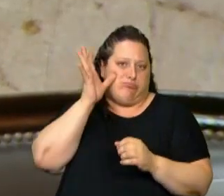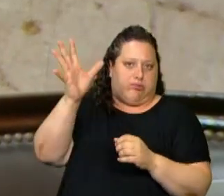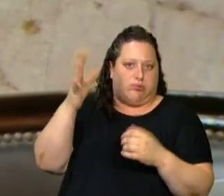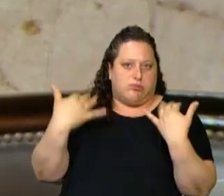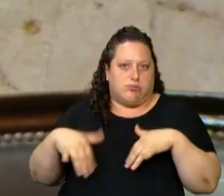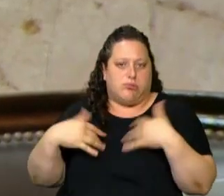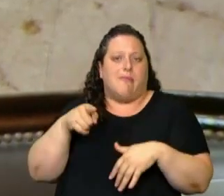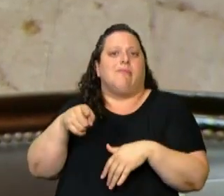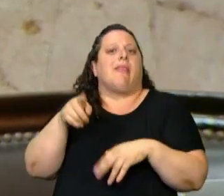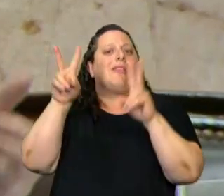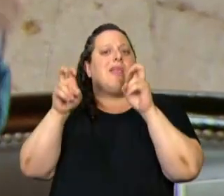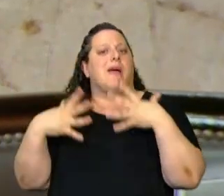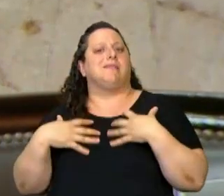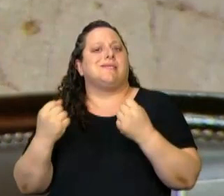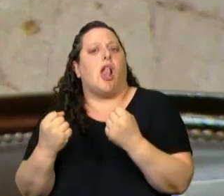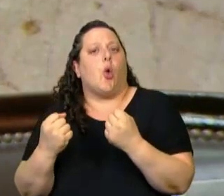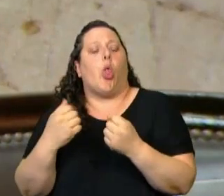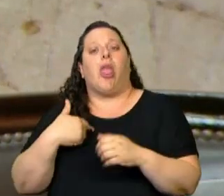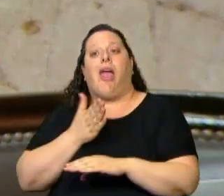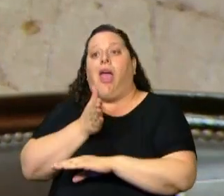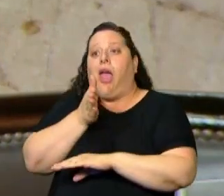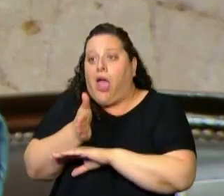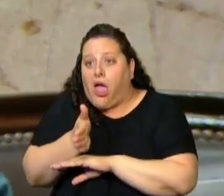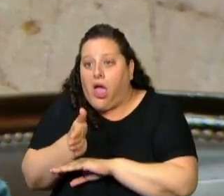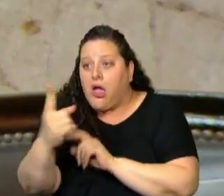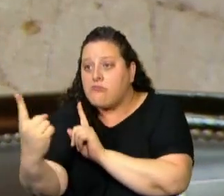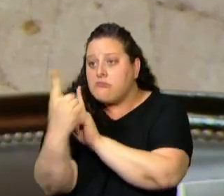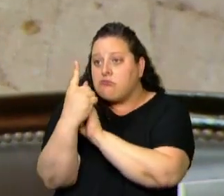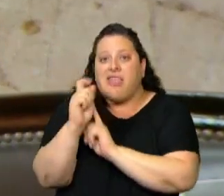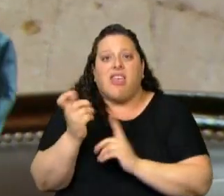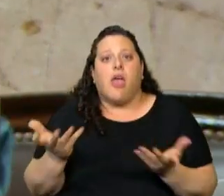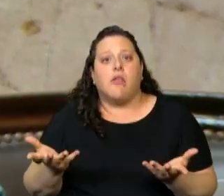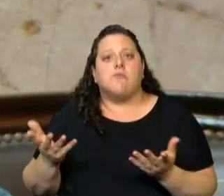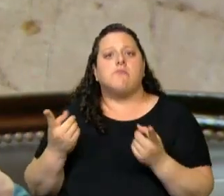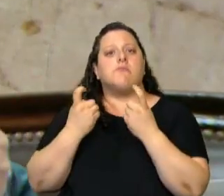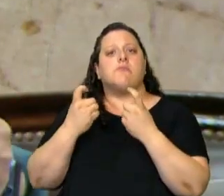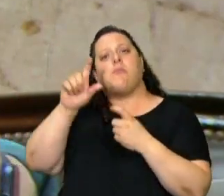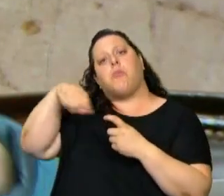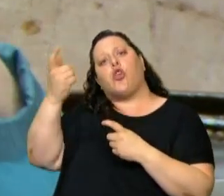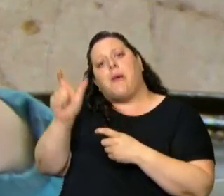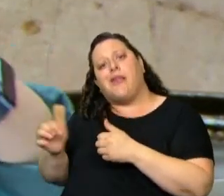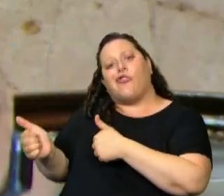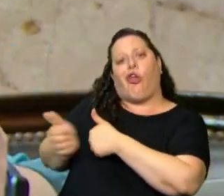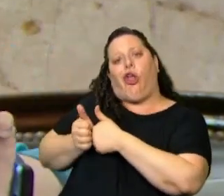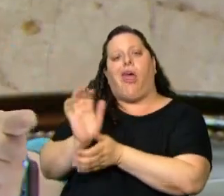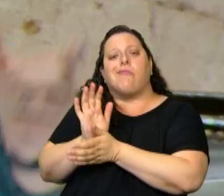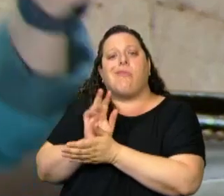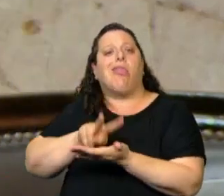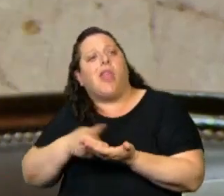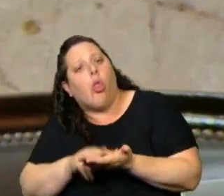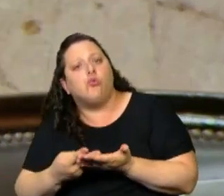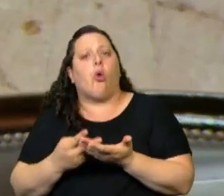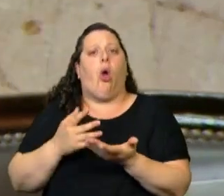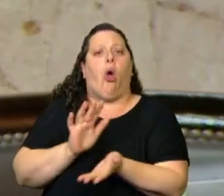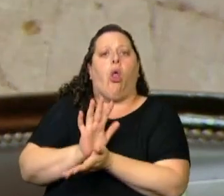porque en el acceso a la salud no tienen quien los reciba. Si la persona sorda no va acompañada de una persona que va a ser de traductor porque